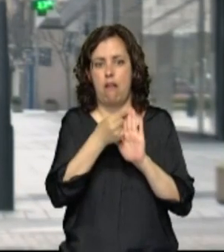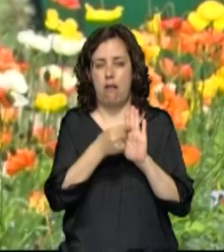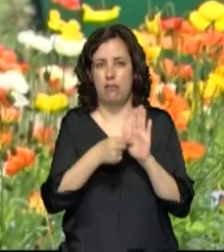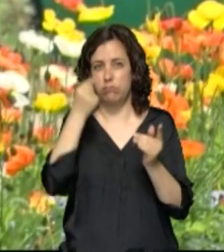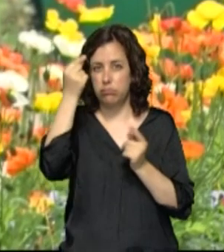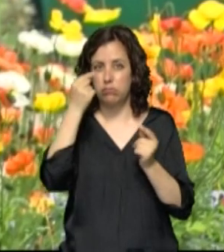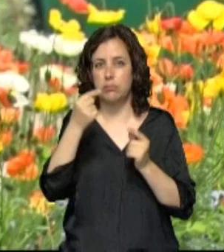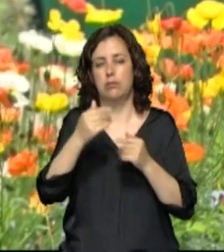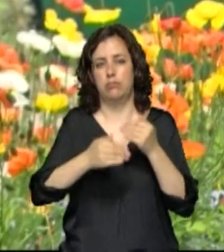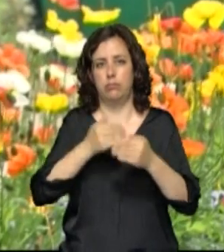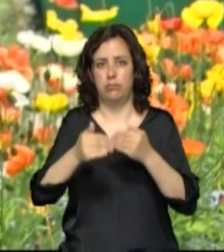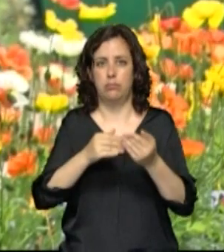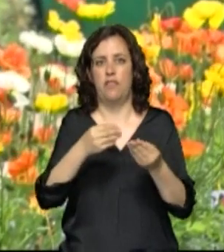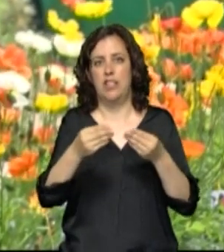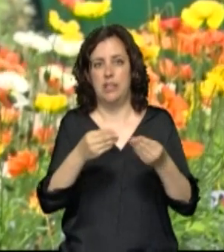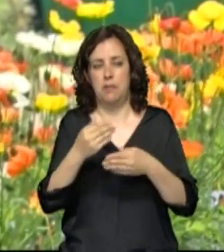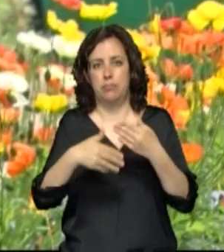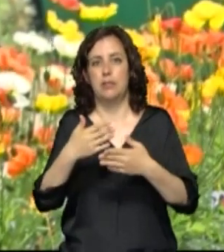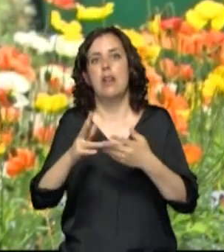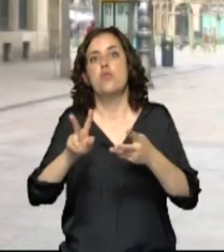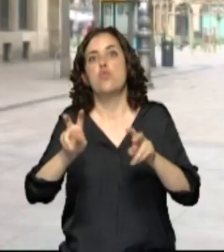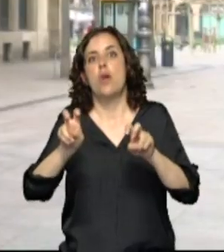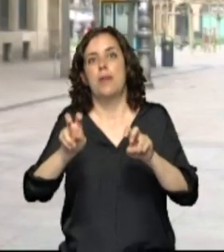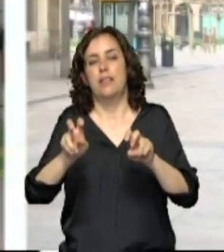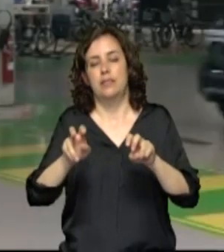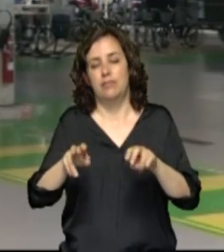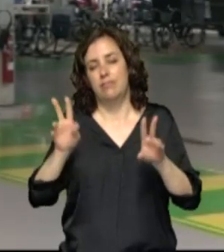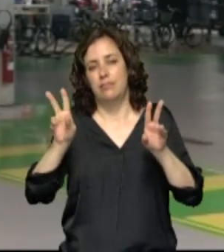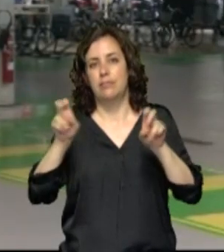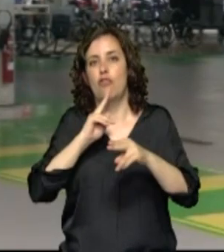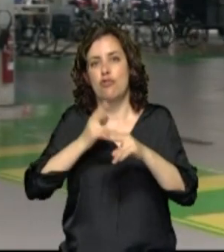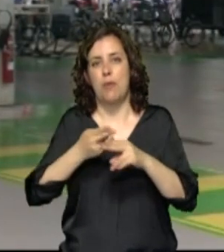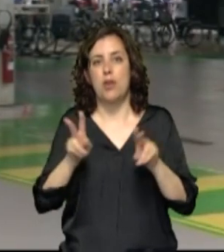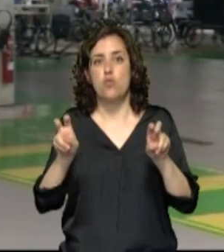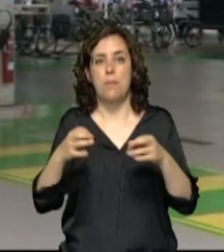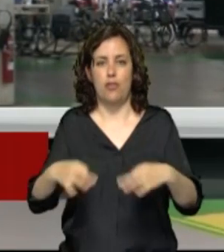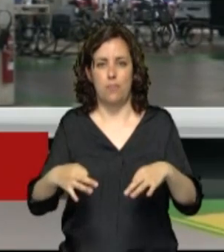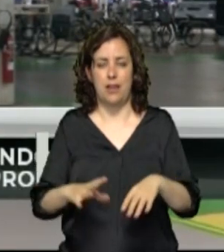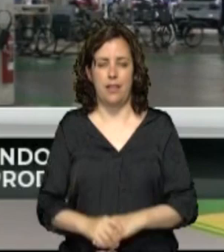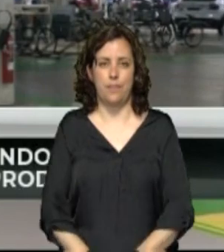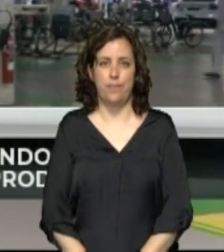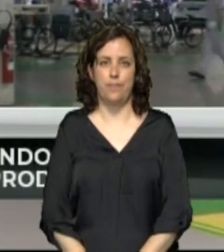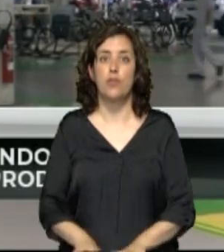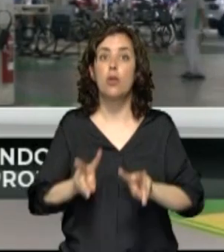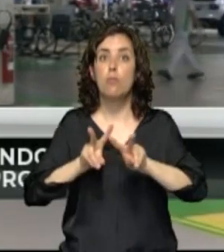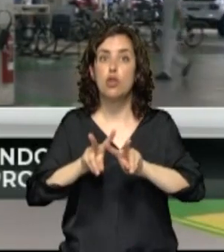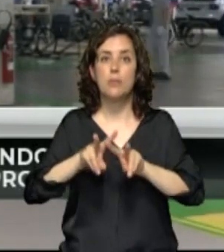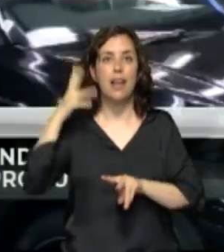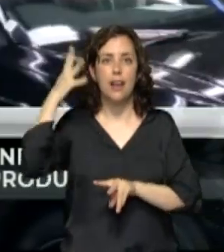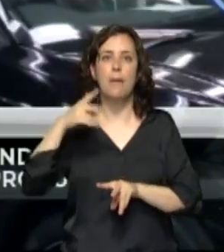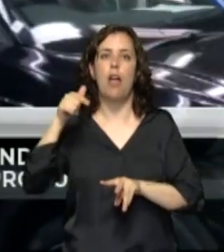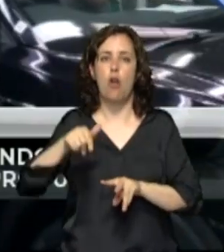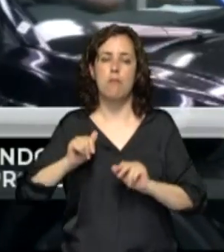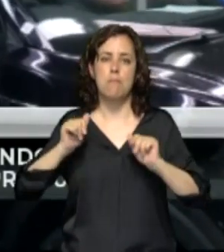la transición hacia lo denominado como nueva normalidad. Bueno, Volkswagen Navarra ha confirmado hoy la entrada del segundo turno de